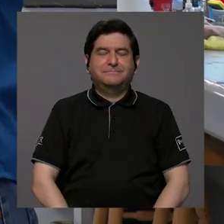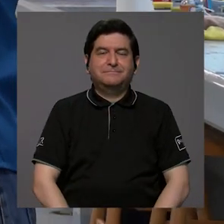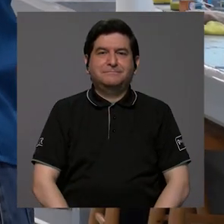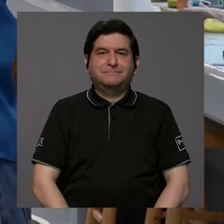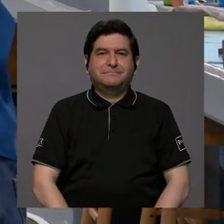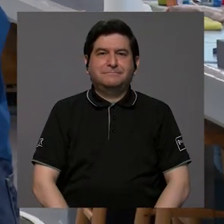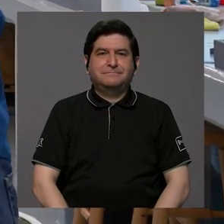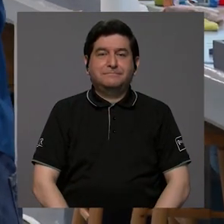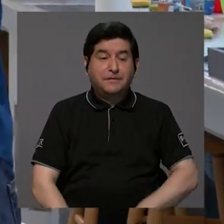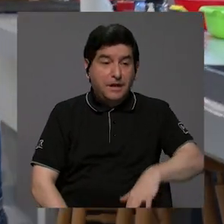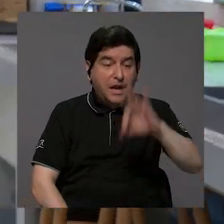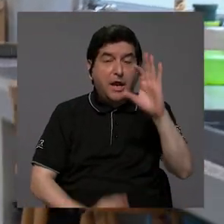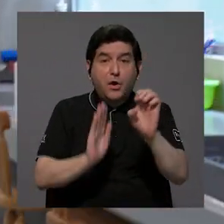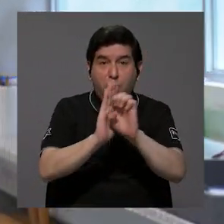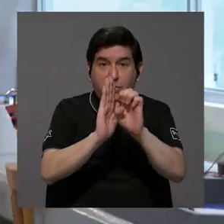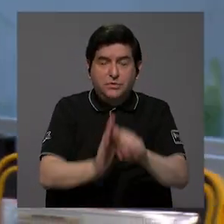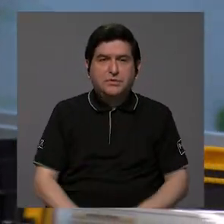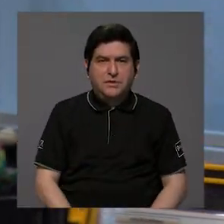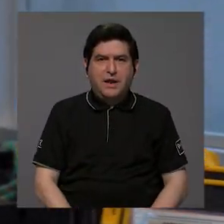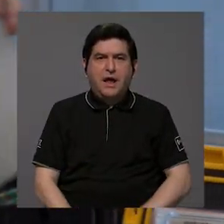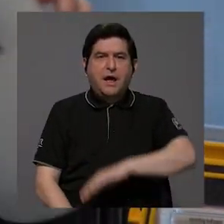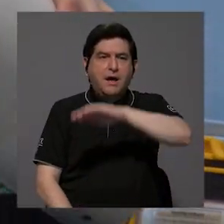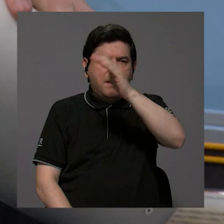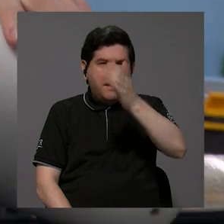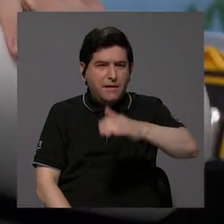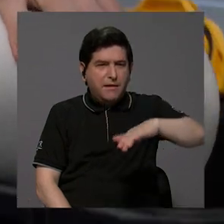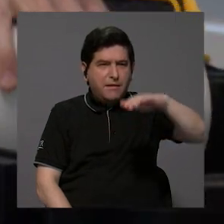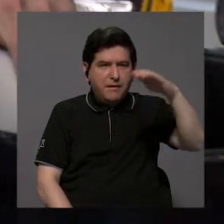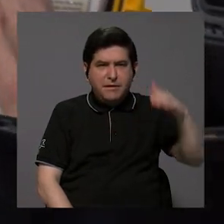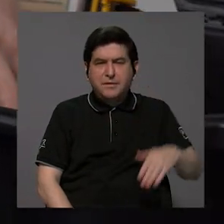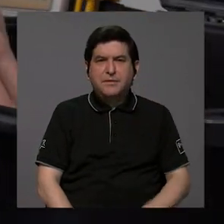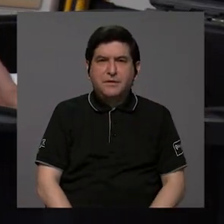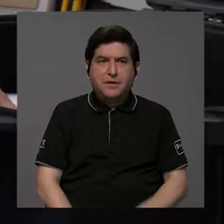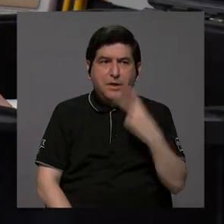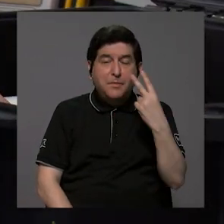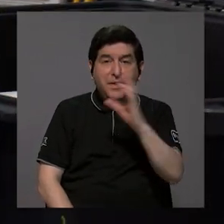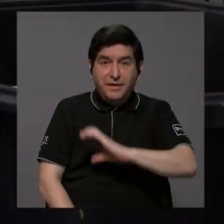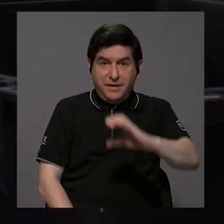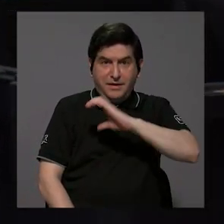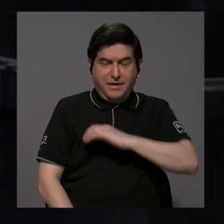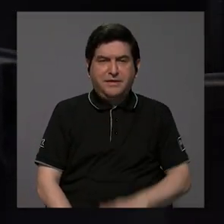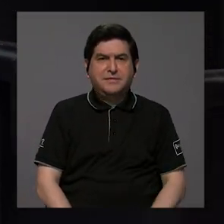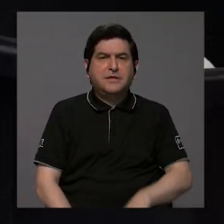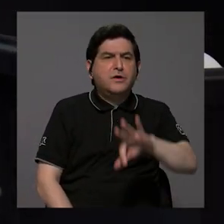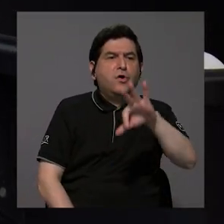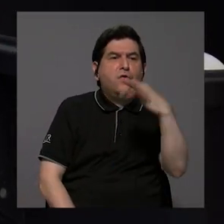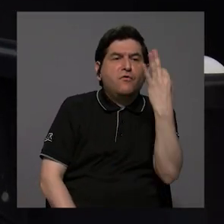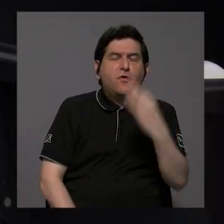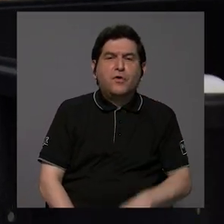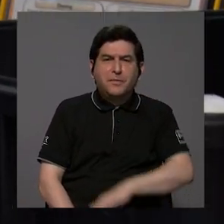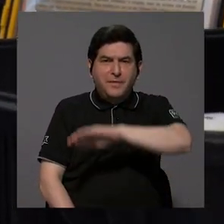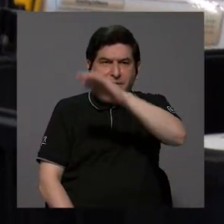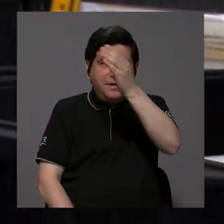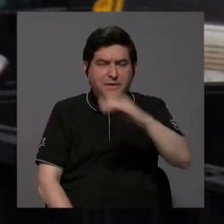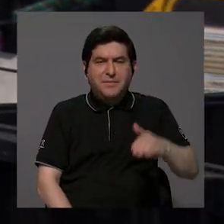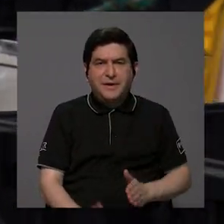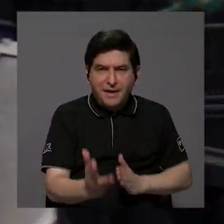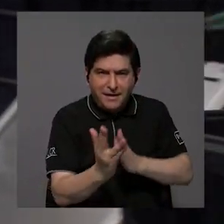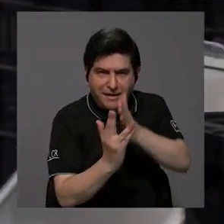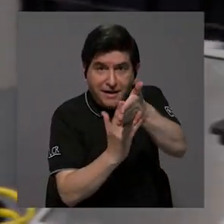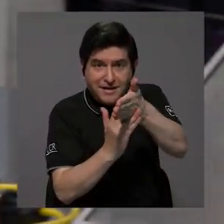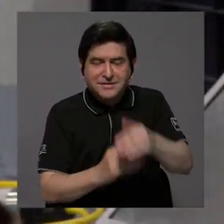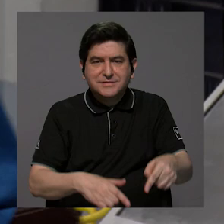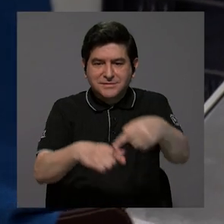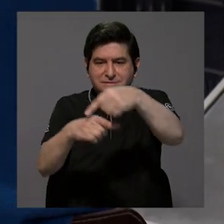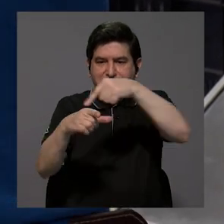Hemos encontrado, por ejemplo, a nivel de marea, estamos viendo la caracterización de la forma en que la marea entra al